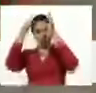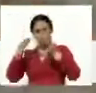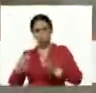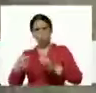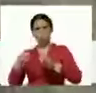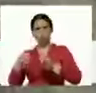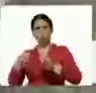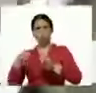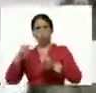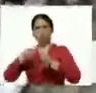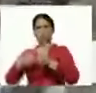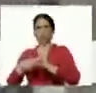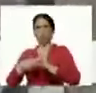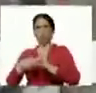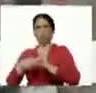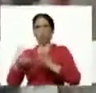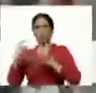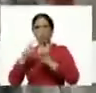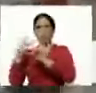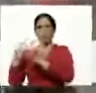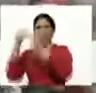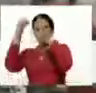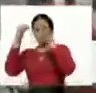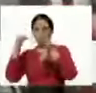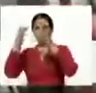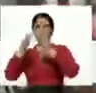esa consigna hecha realidad.